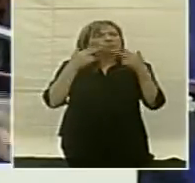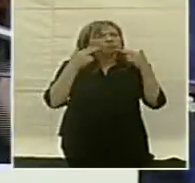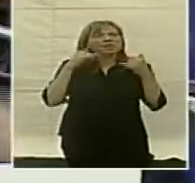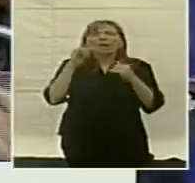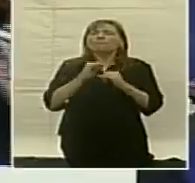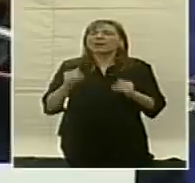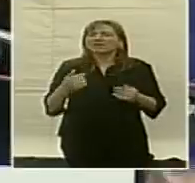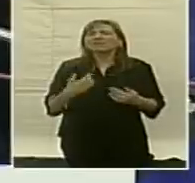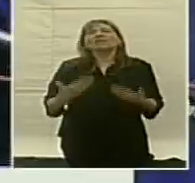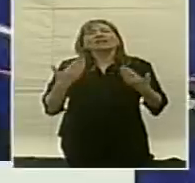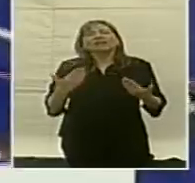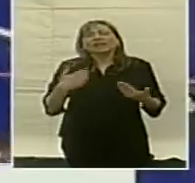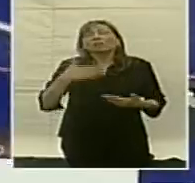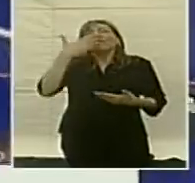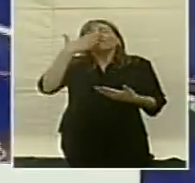de una buena vez por todas